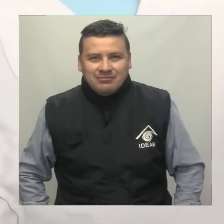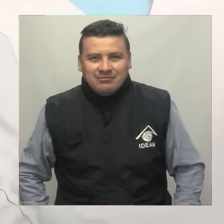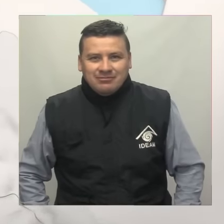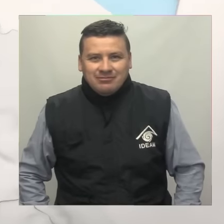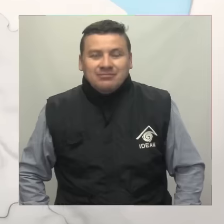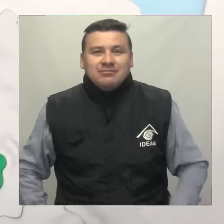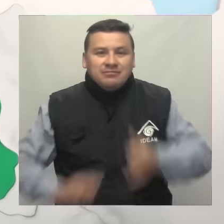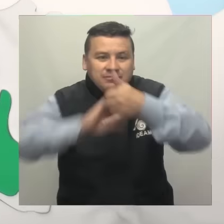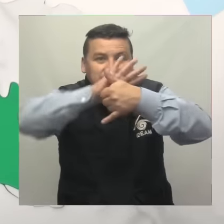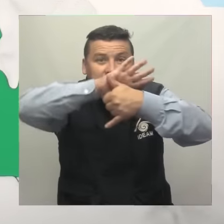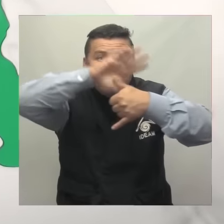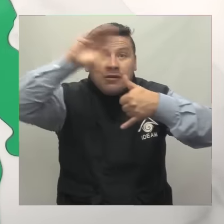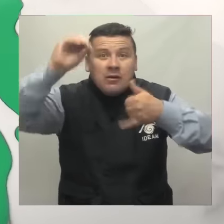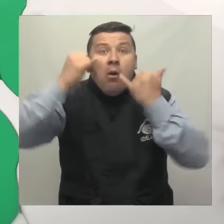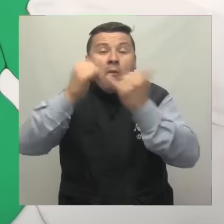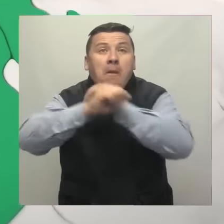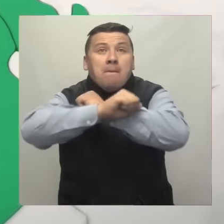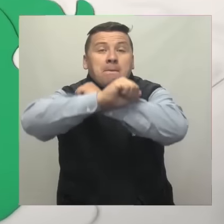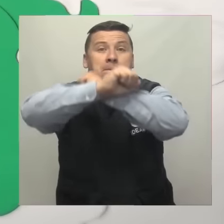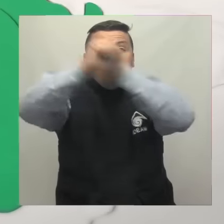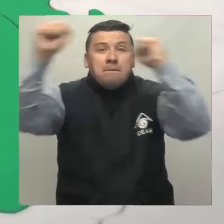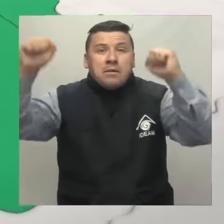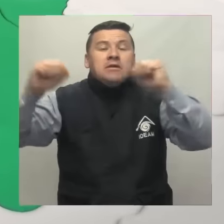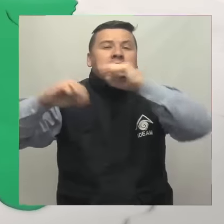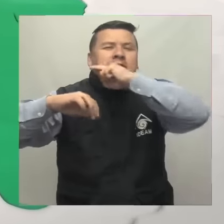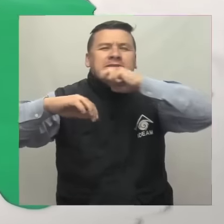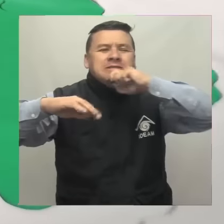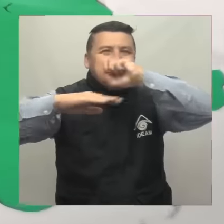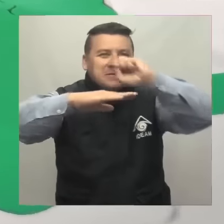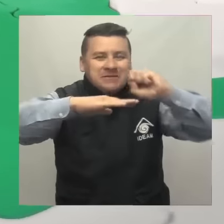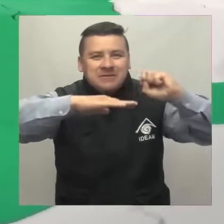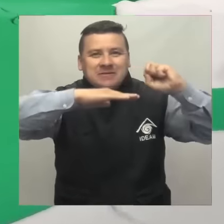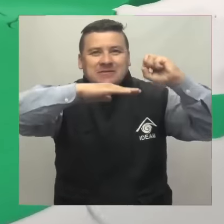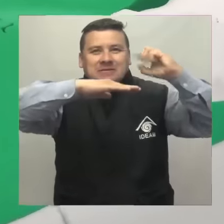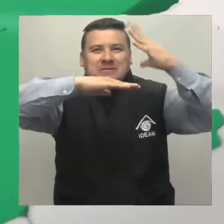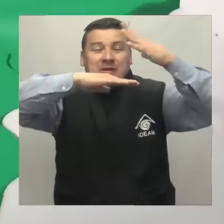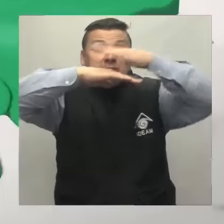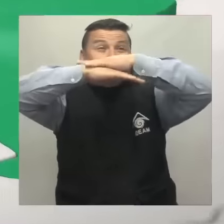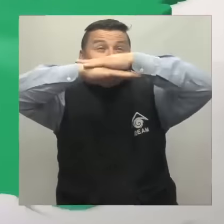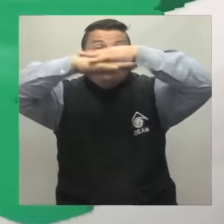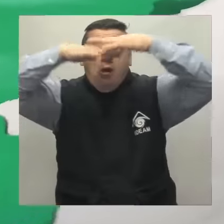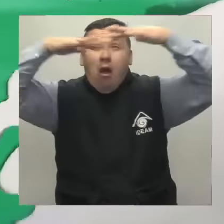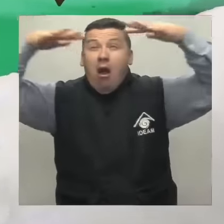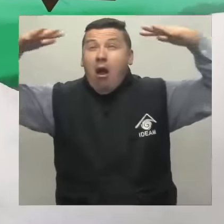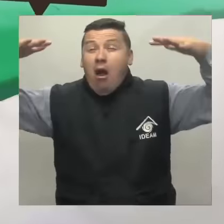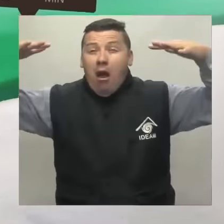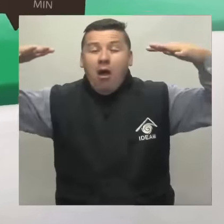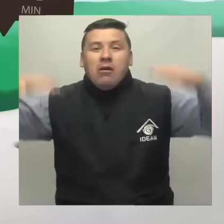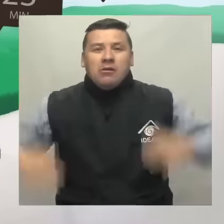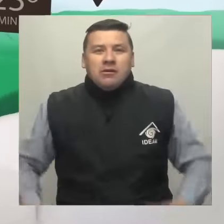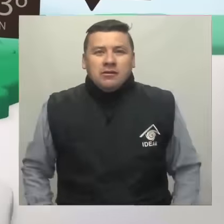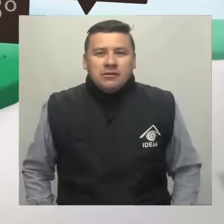En el Caribe la mañana se estima con predominio de tiempo seco y cielo despejado en gran parte de la región